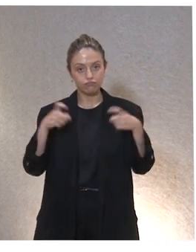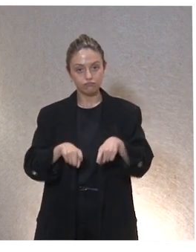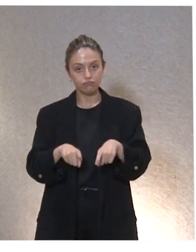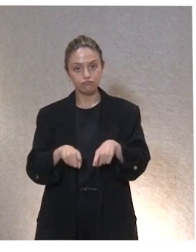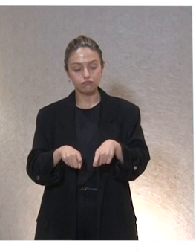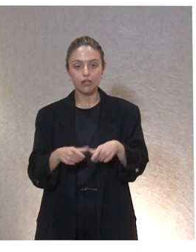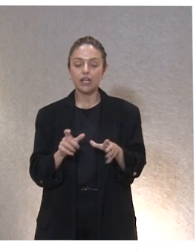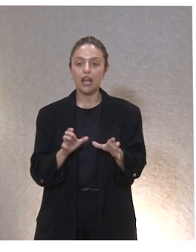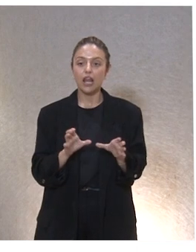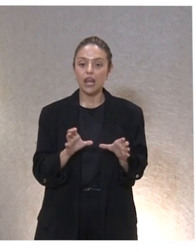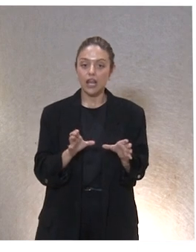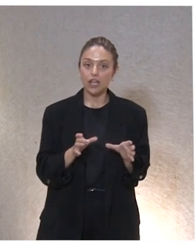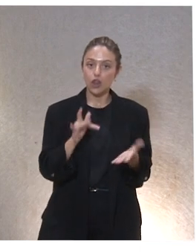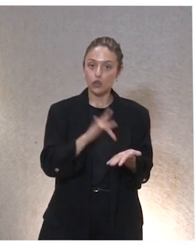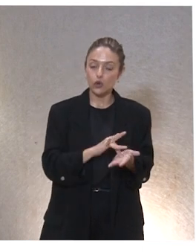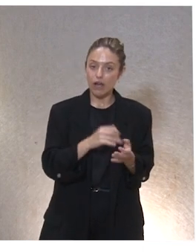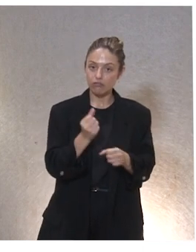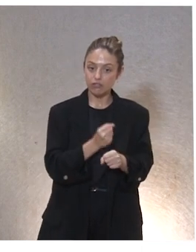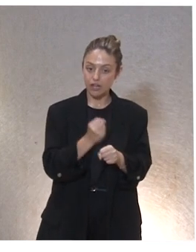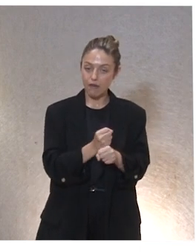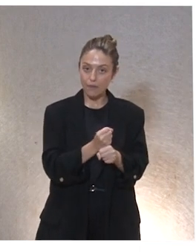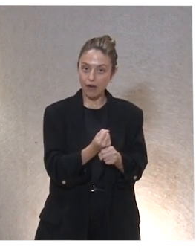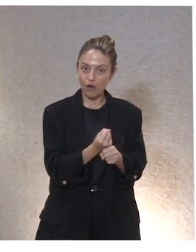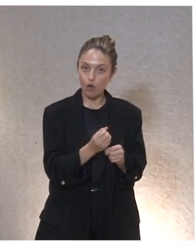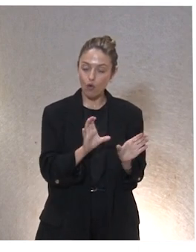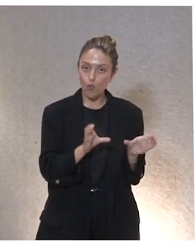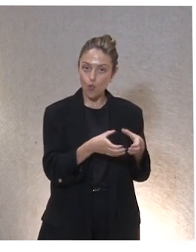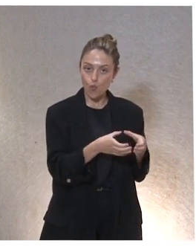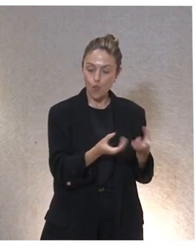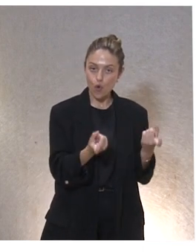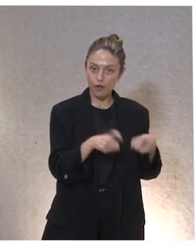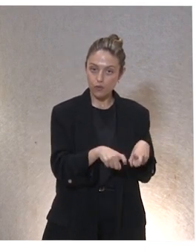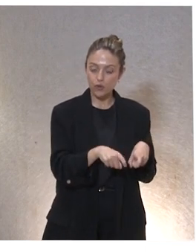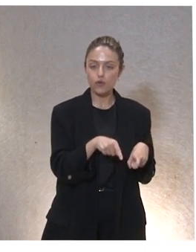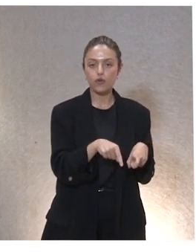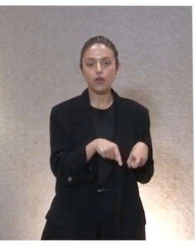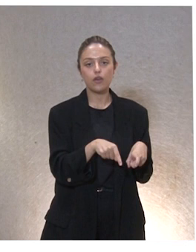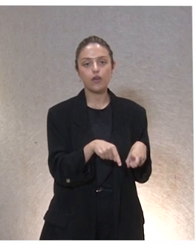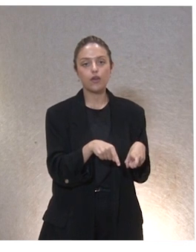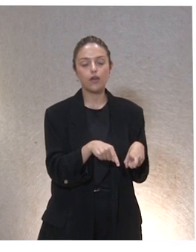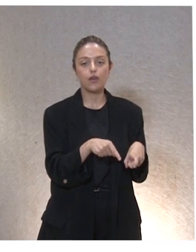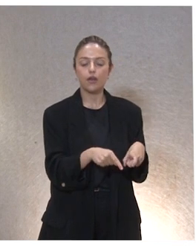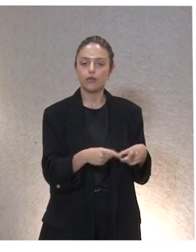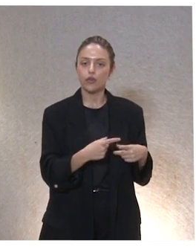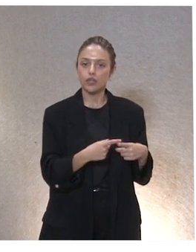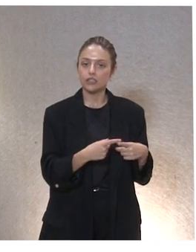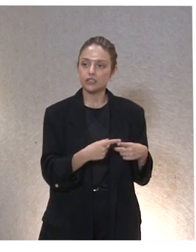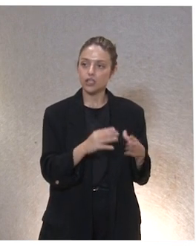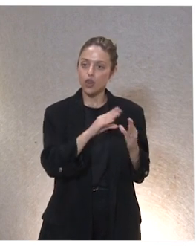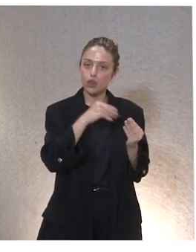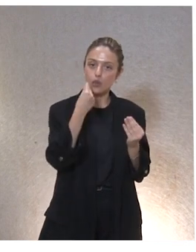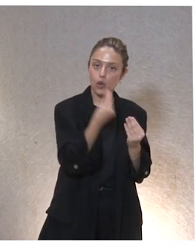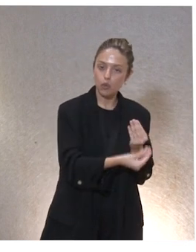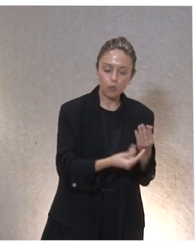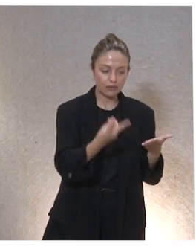son las reuniones de trabajo. Todas las reuniones, además, compartimos por los documentos